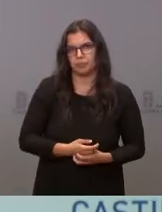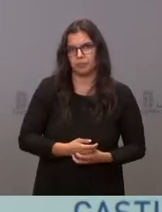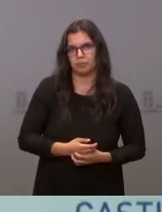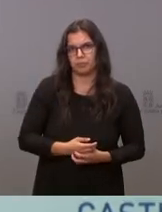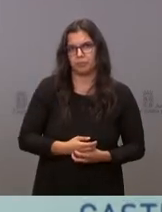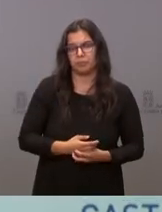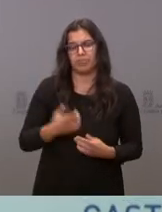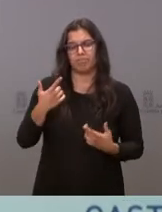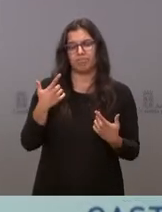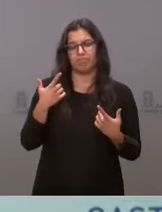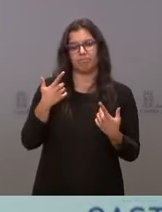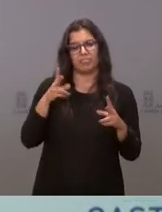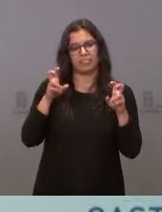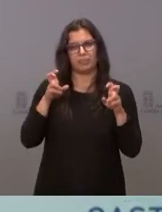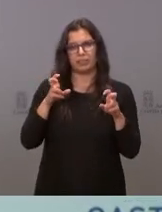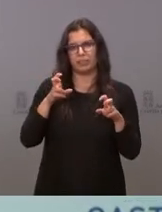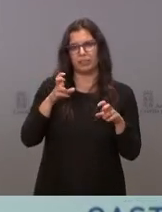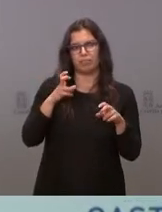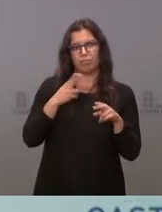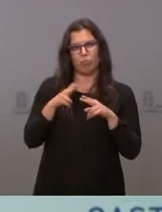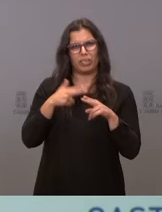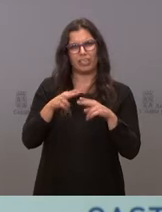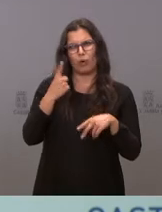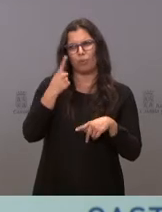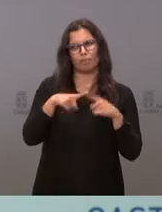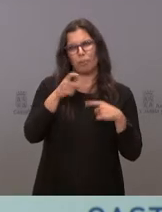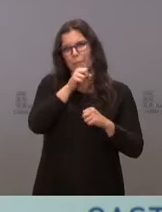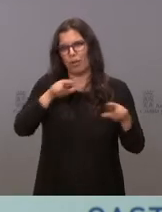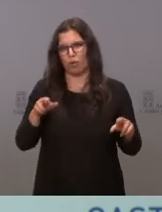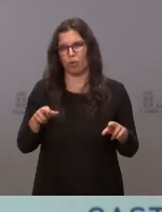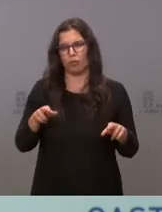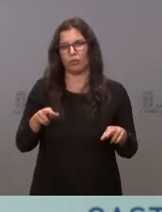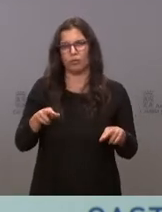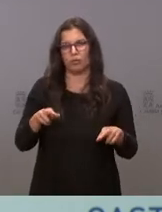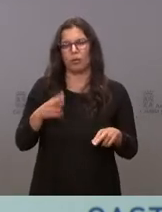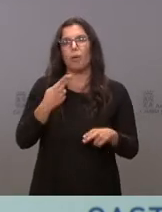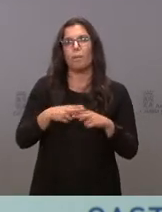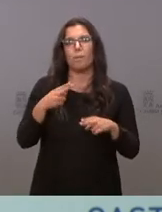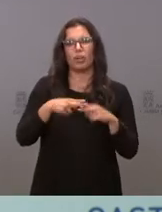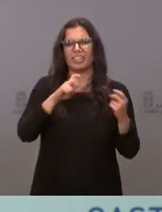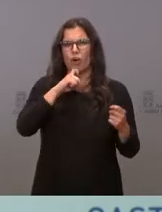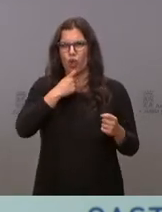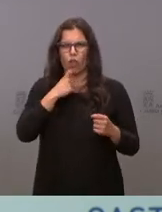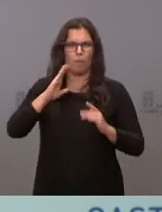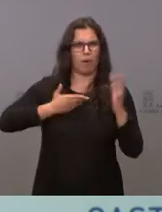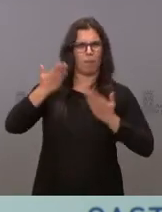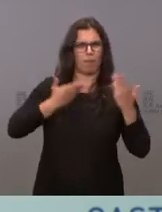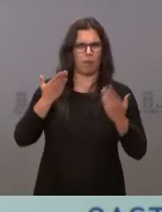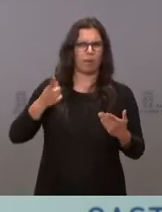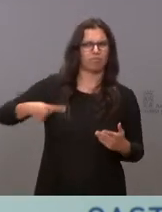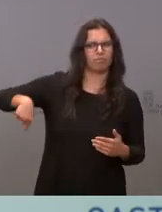las peores partes de la política, que es la política del odio. Yo creo que